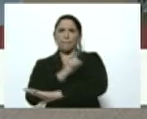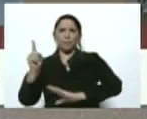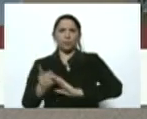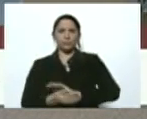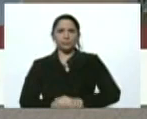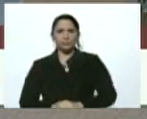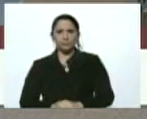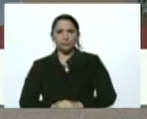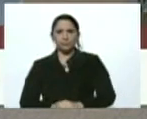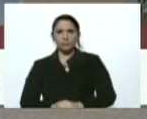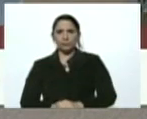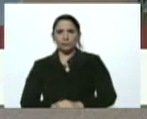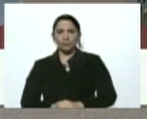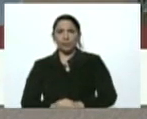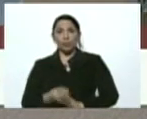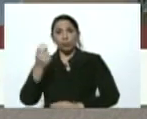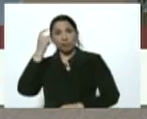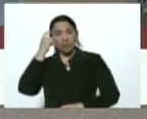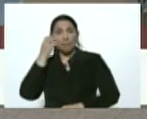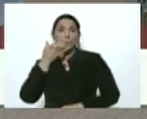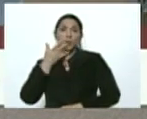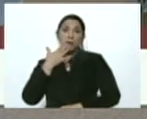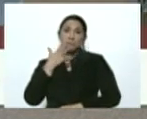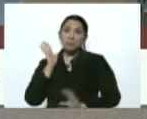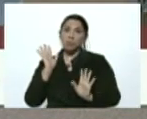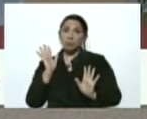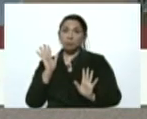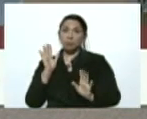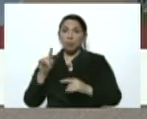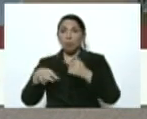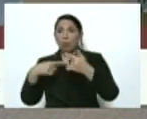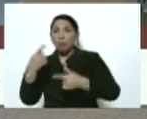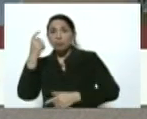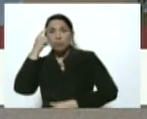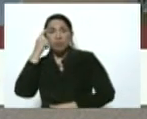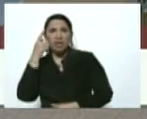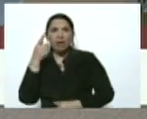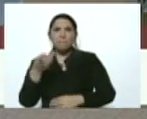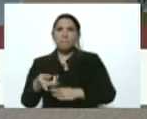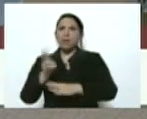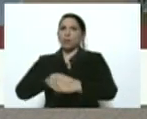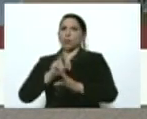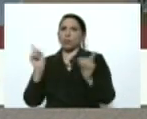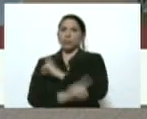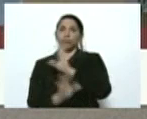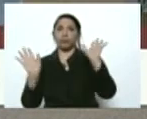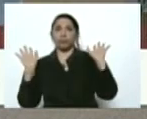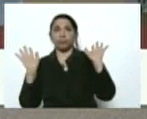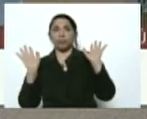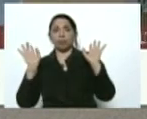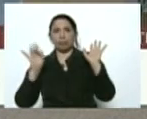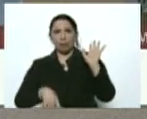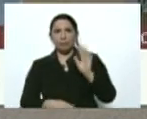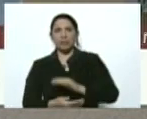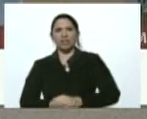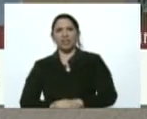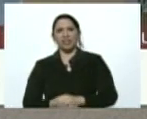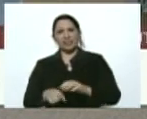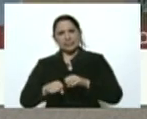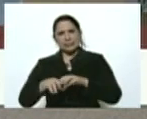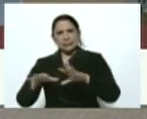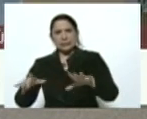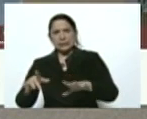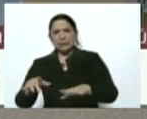un día estamos en una situación al día siguiente la situación puede cambiar también que es un virus